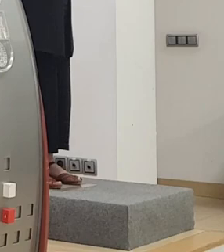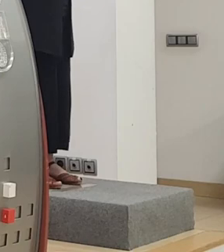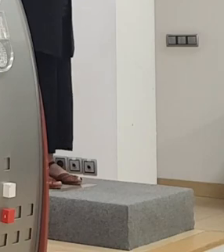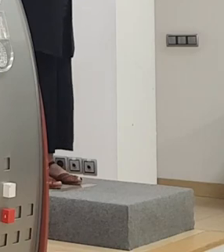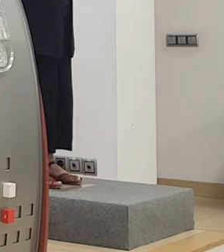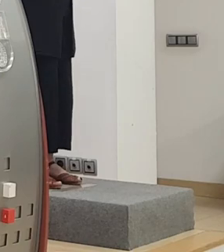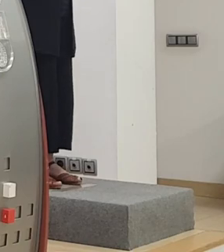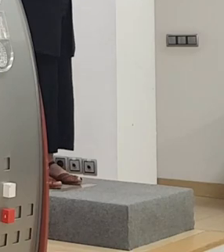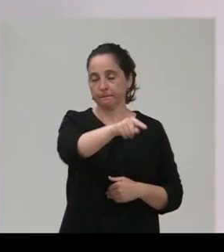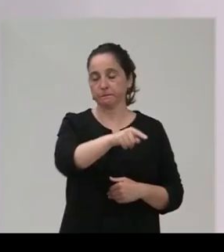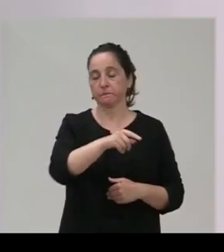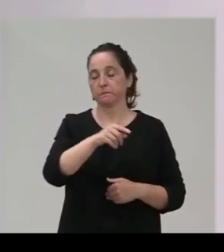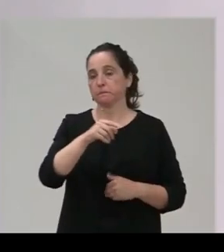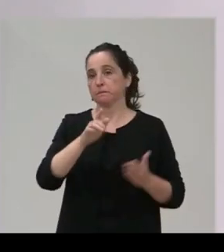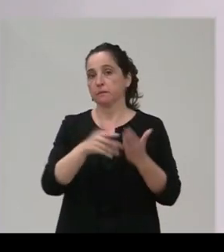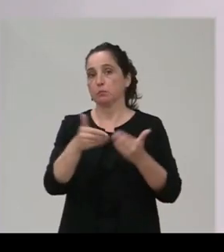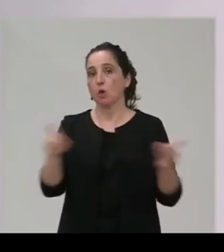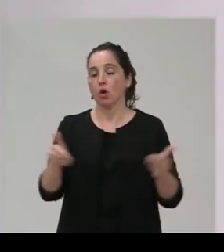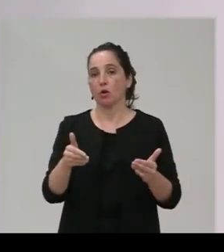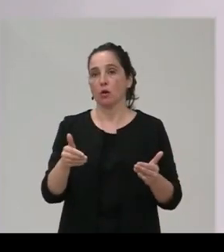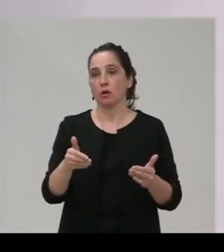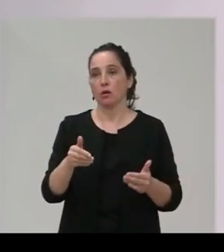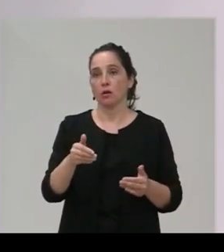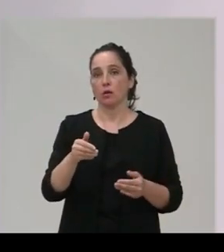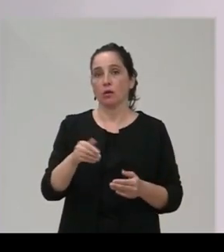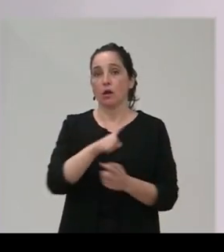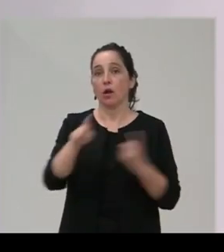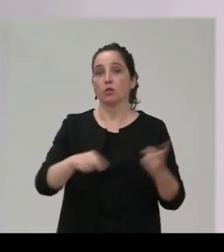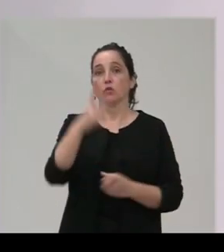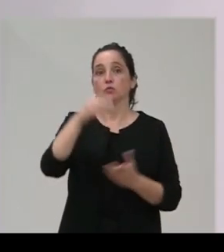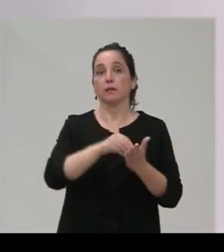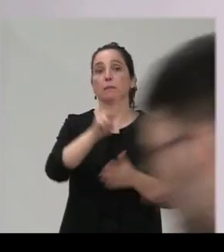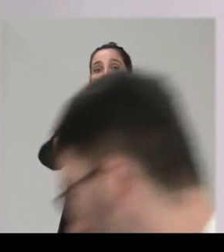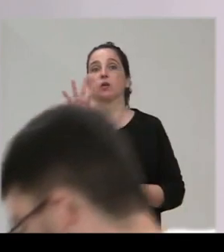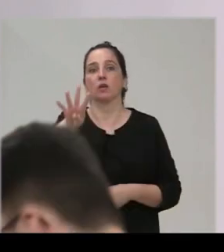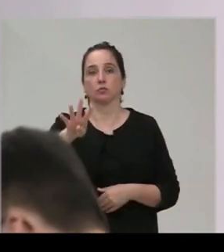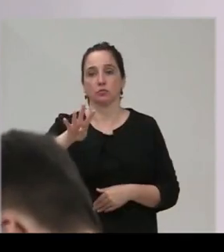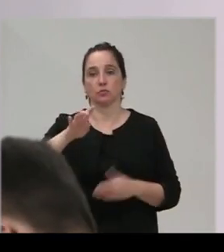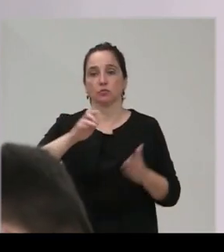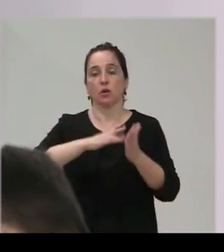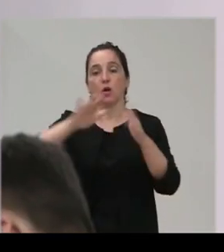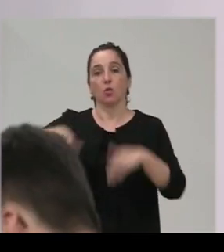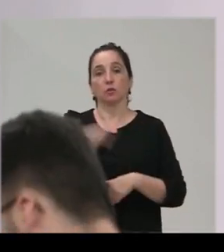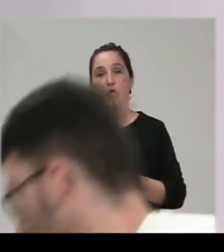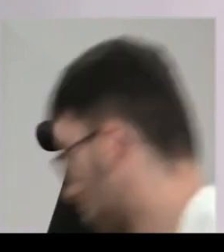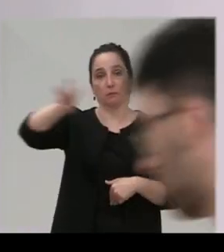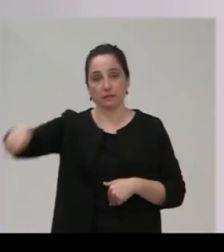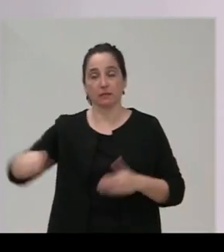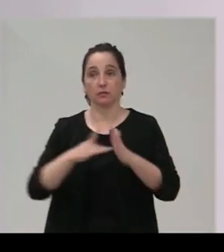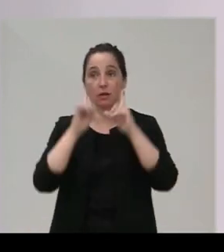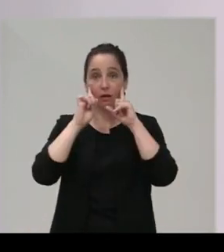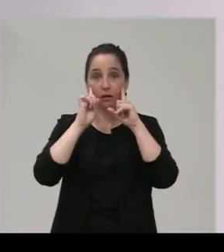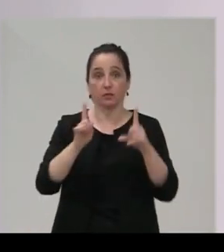está previsto abrirlo a principios del 24 porque las obras ya se están ultimando para el último trimestre y en estos